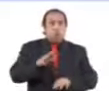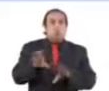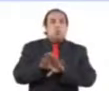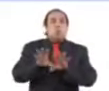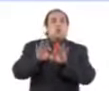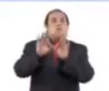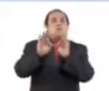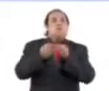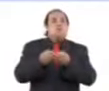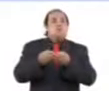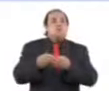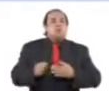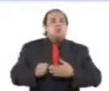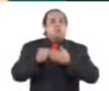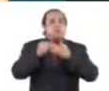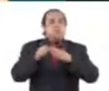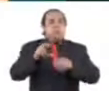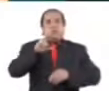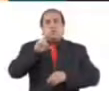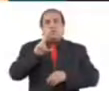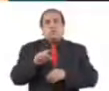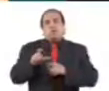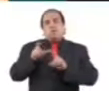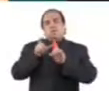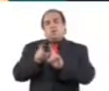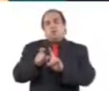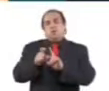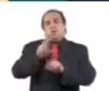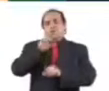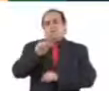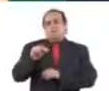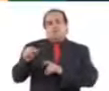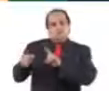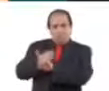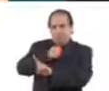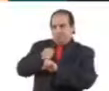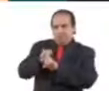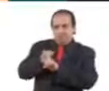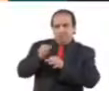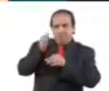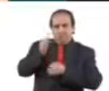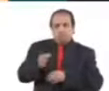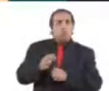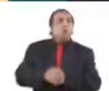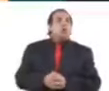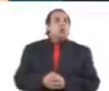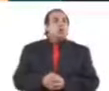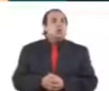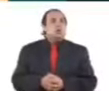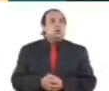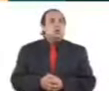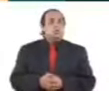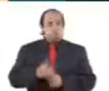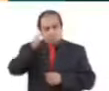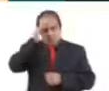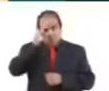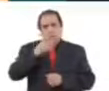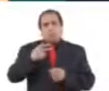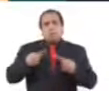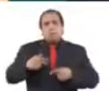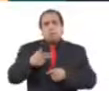preventiva no reactiva. Creemos que el ser humano es bueno por naturaleza y la inercia de su